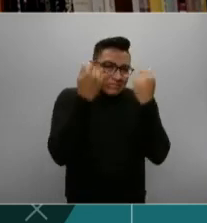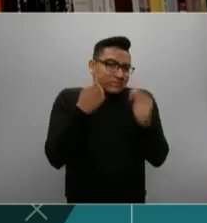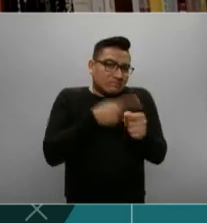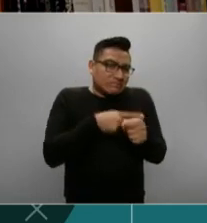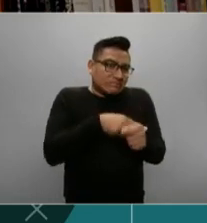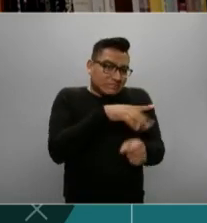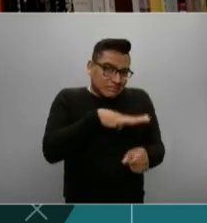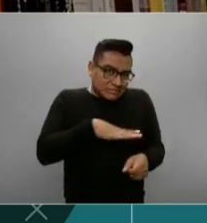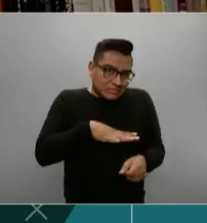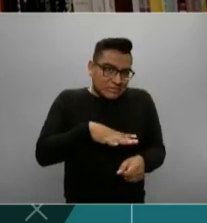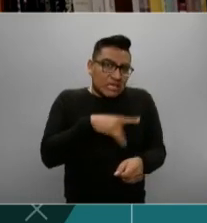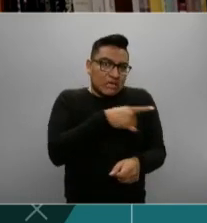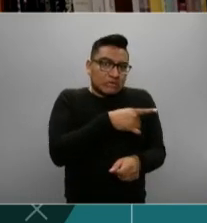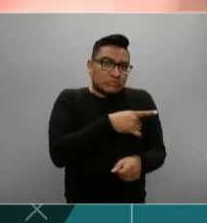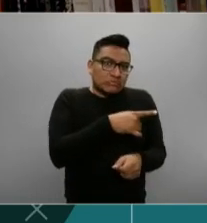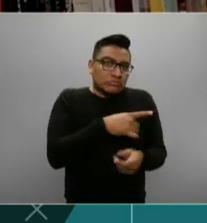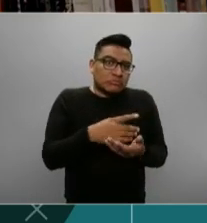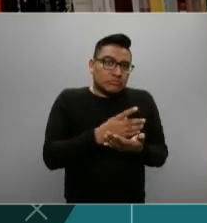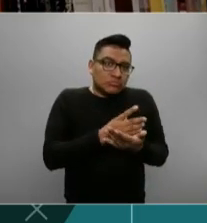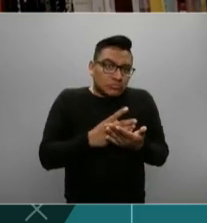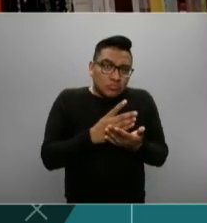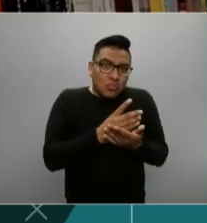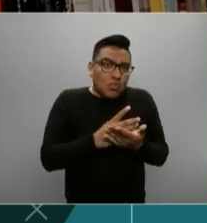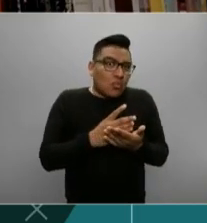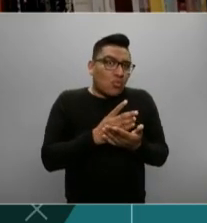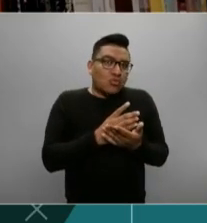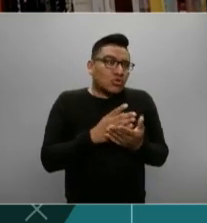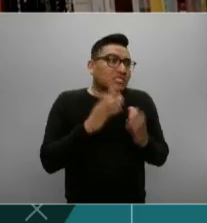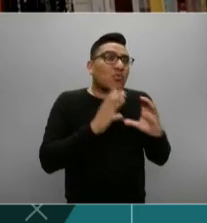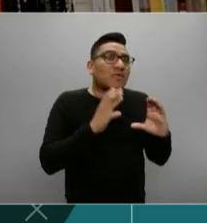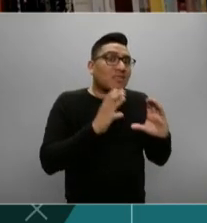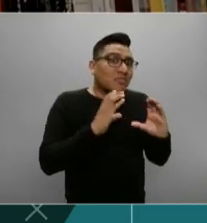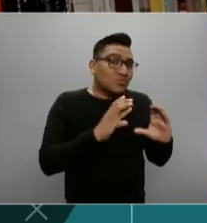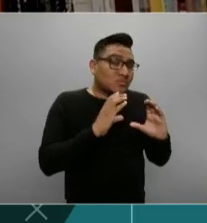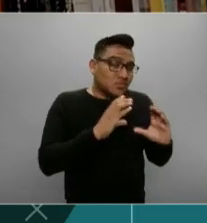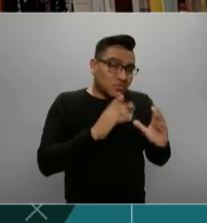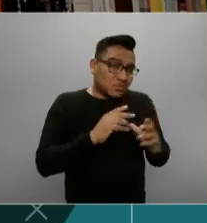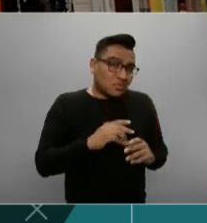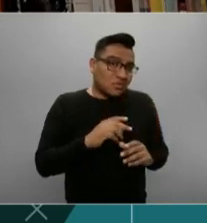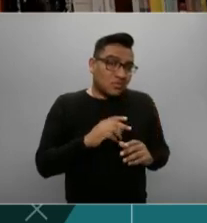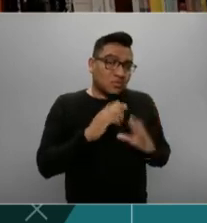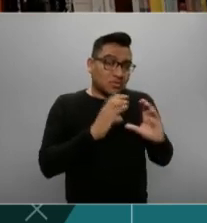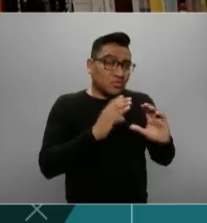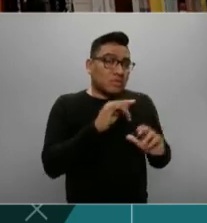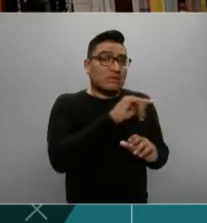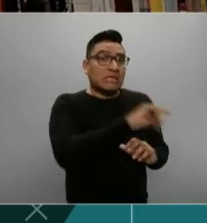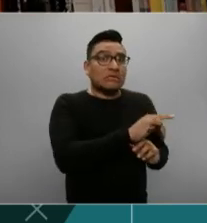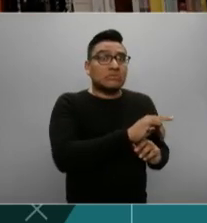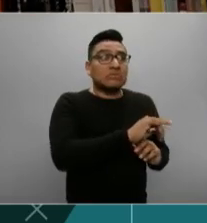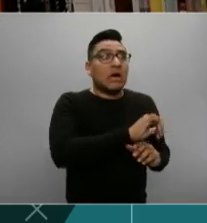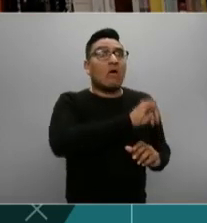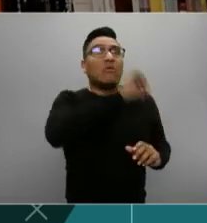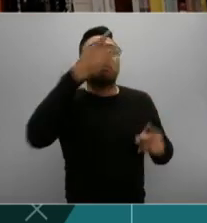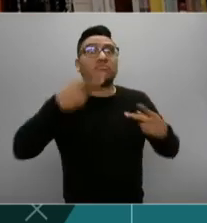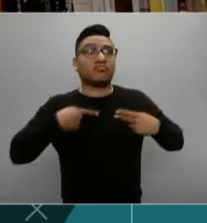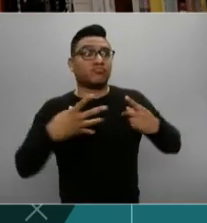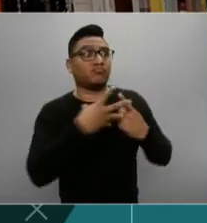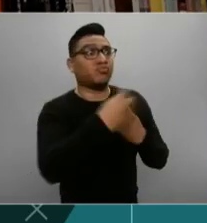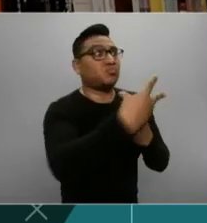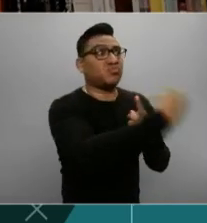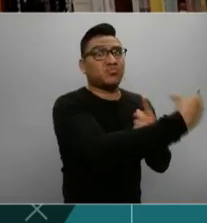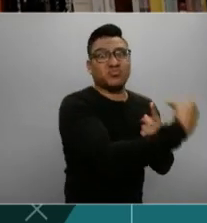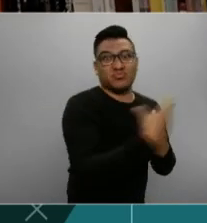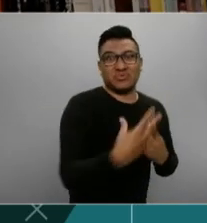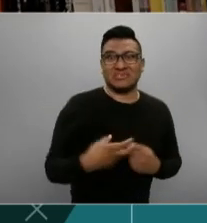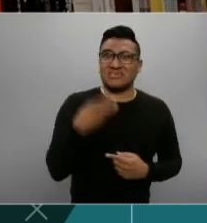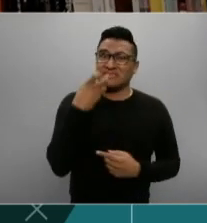no se cuidaron lo suficiente y contagiaron a muchas más. Sí. Nosotros... Hay un riesgo ahí que de